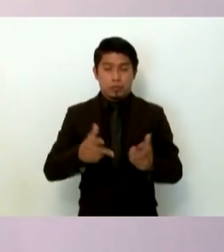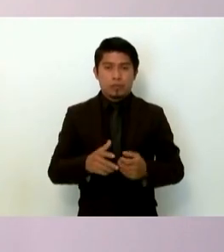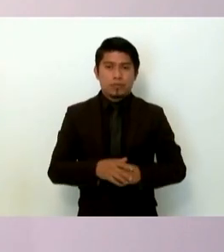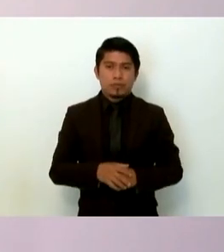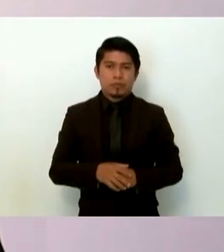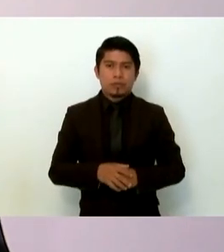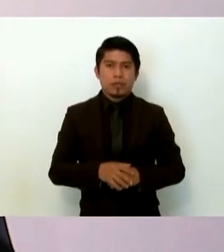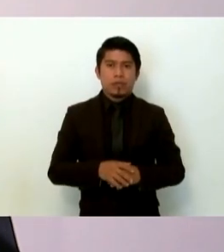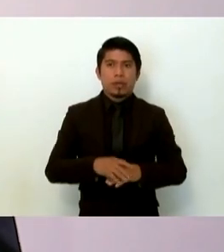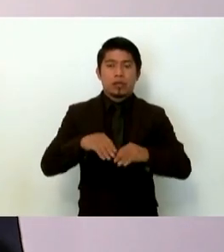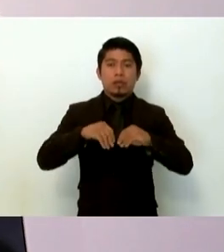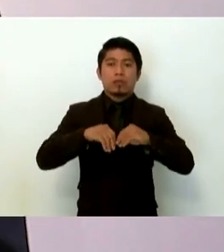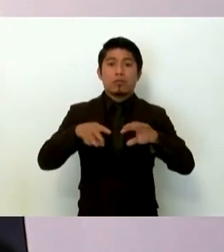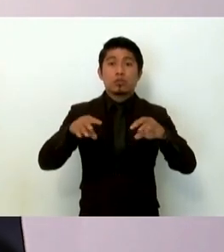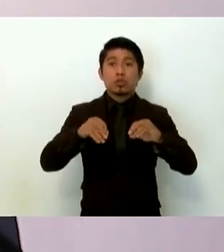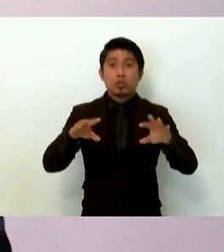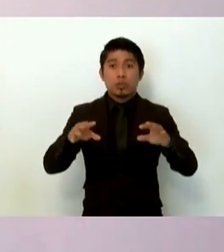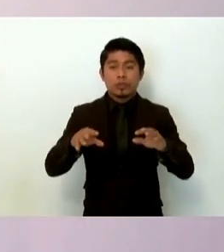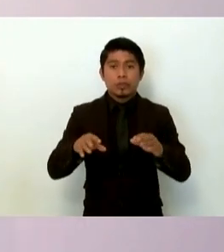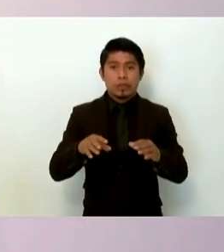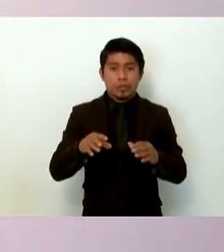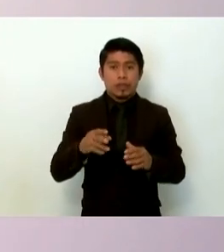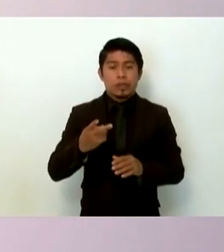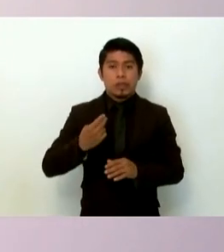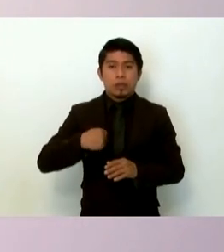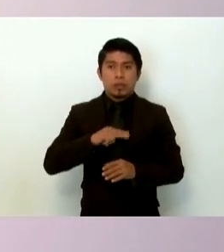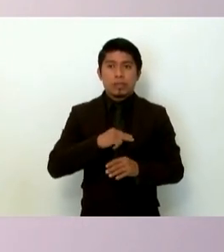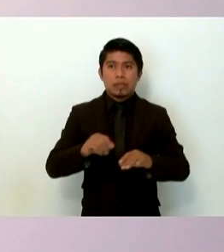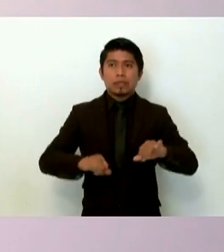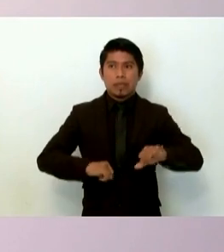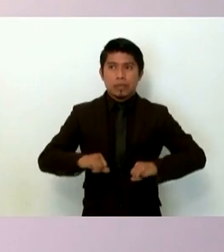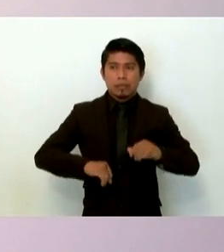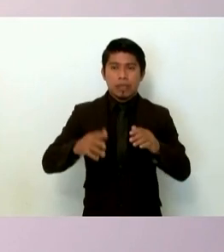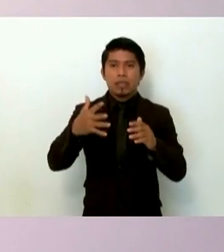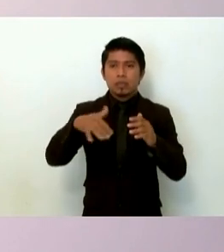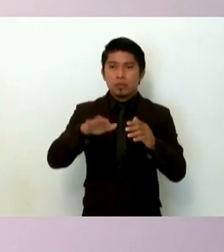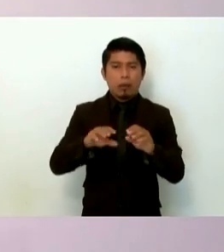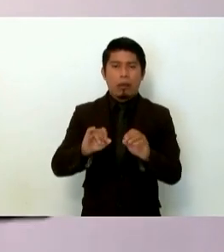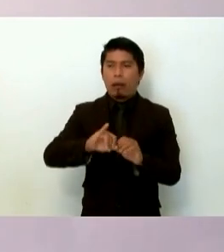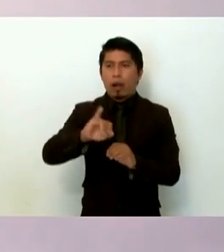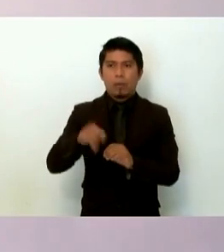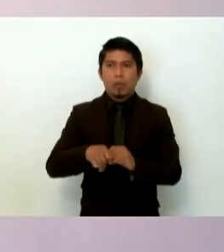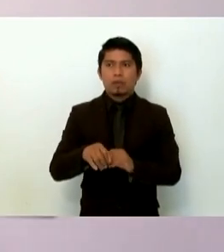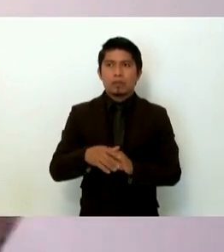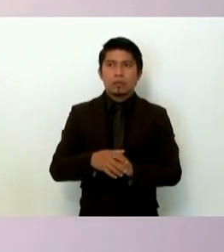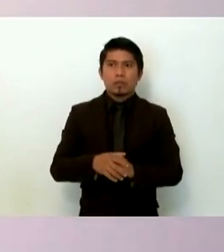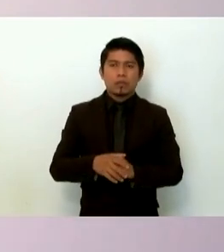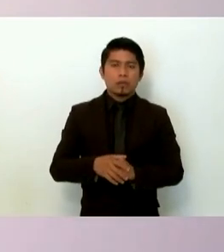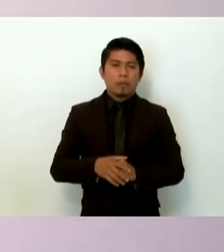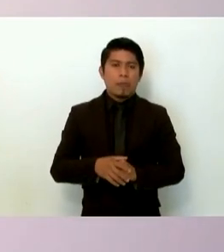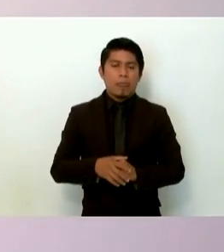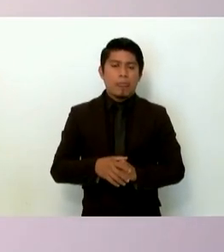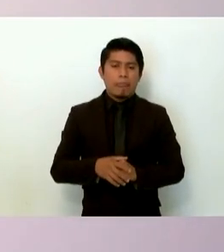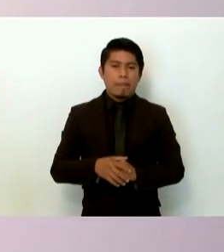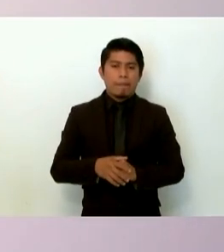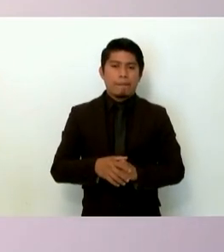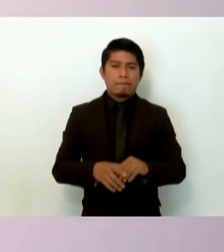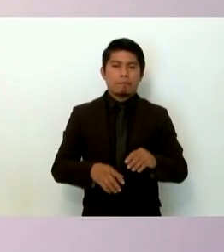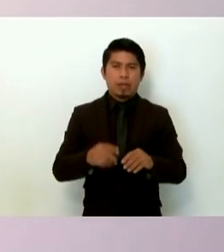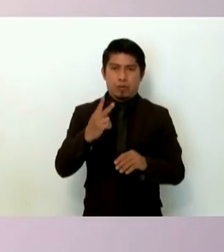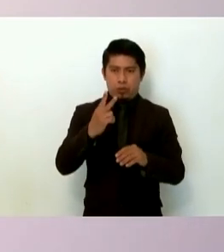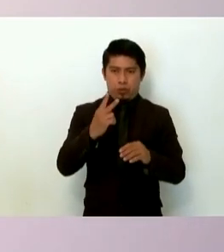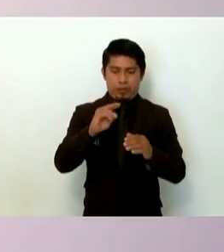difusión de nuestras actividades de búsqueda aunque me las verán también en los dos